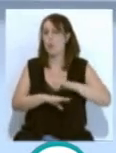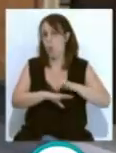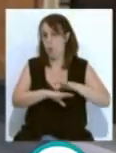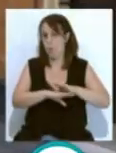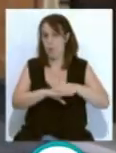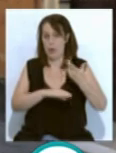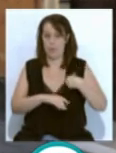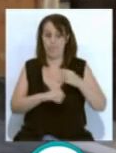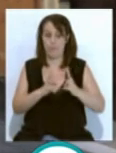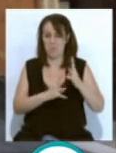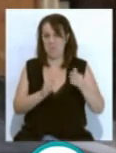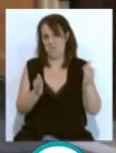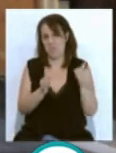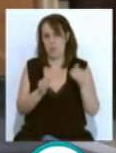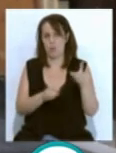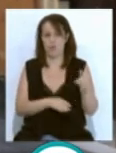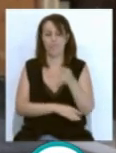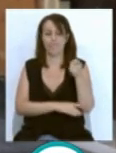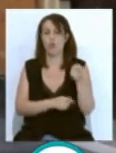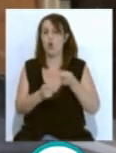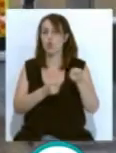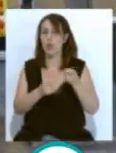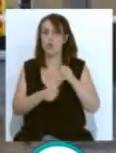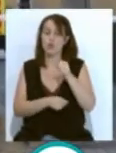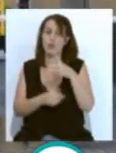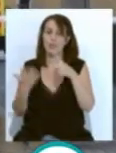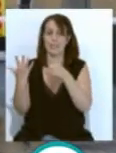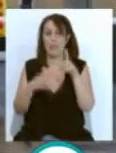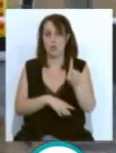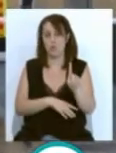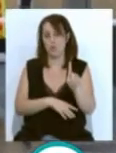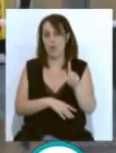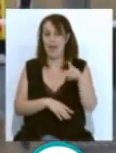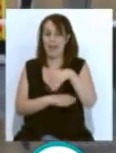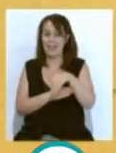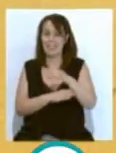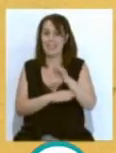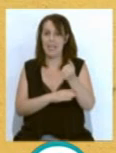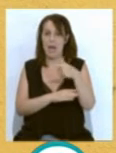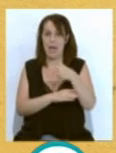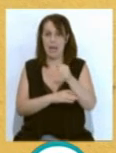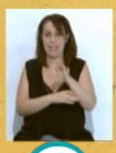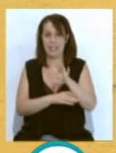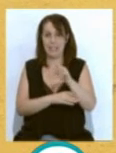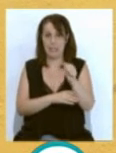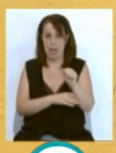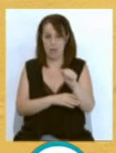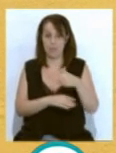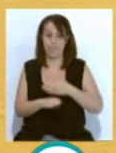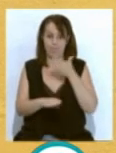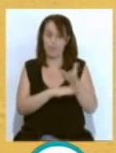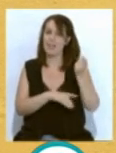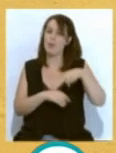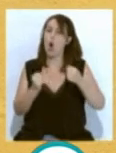que han controlado los efectivos en el número 61 de la calle Sagasta, hasta donde también se desplazó un dispositivo de la